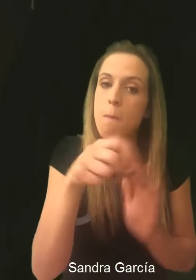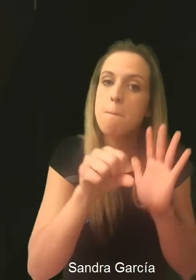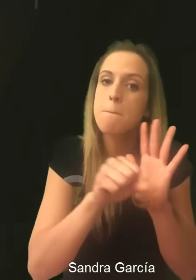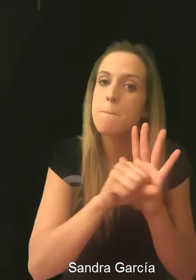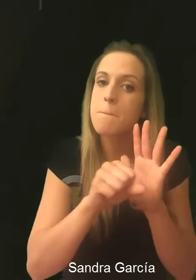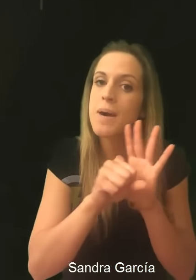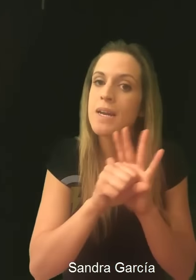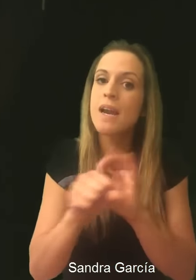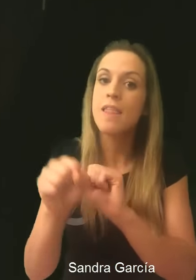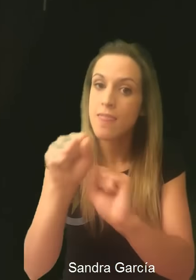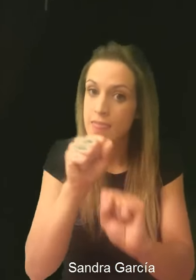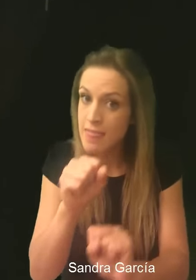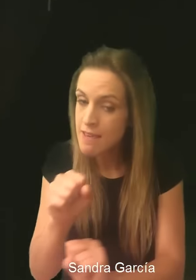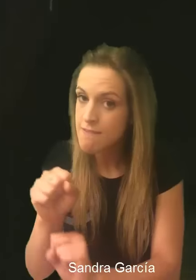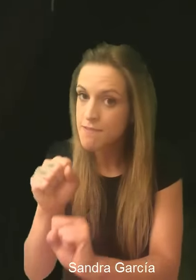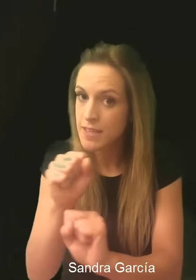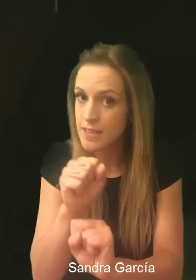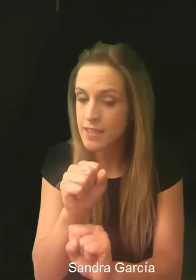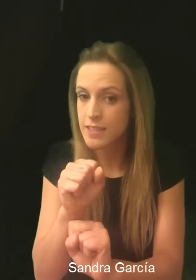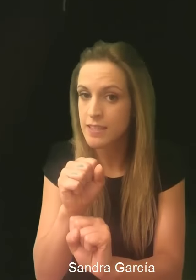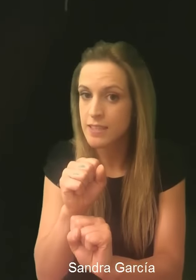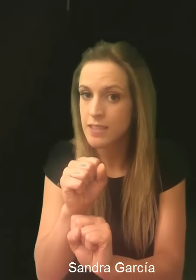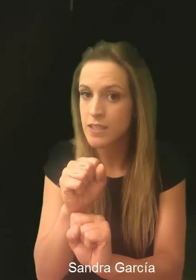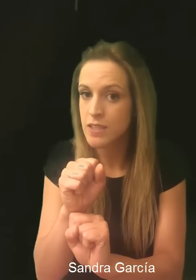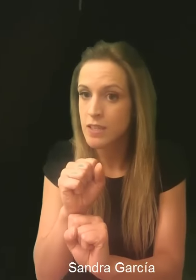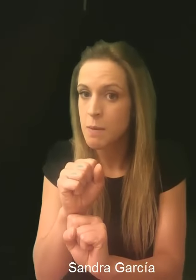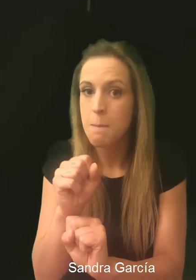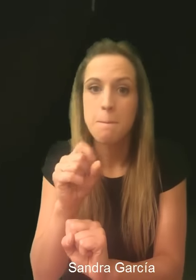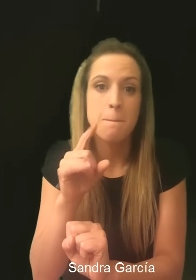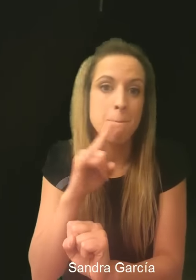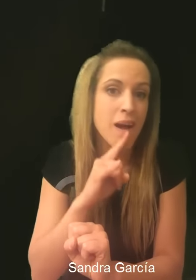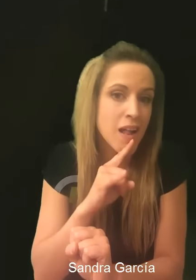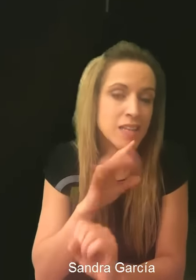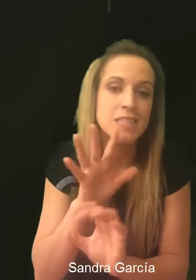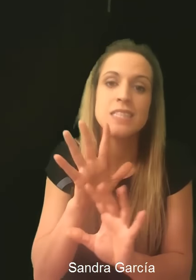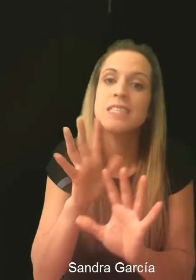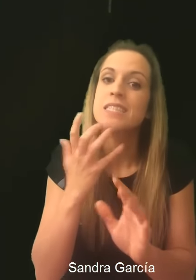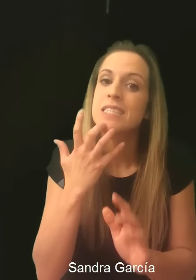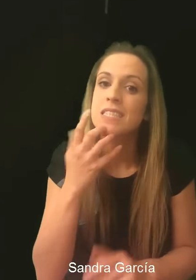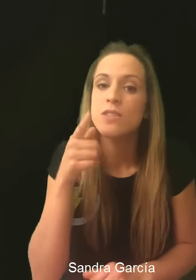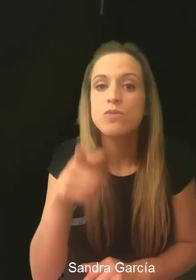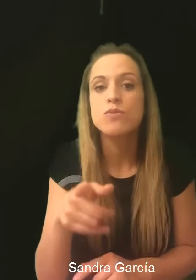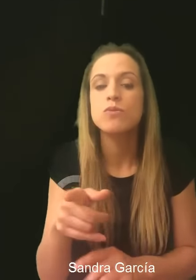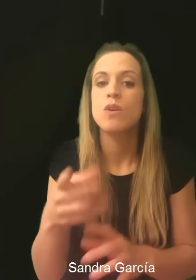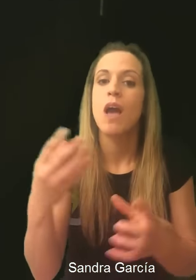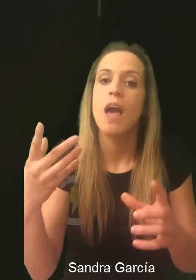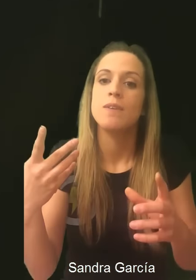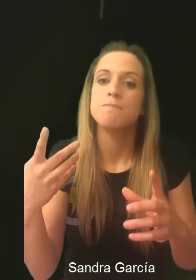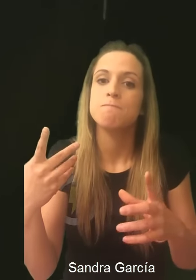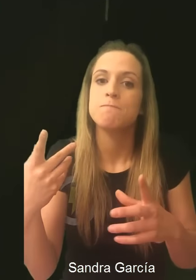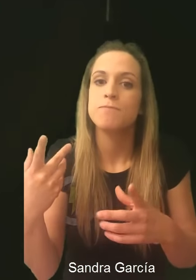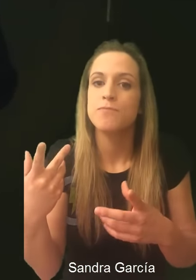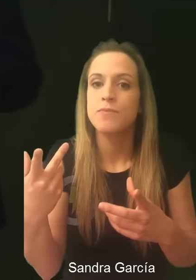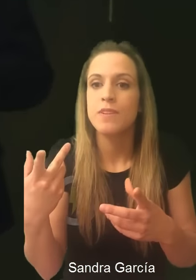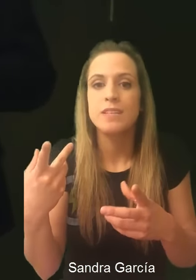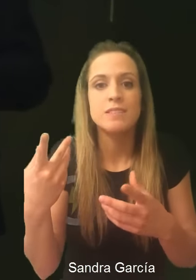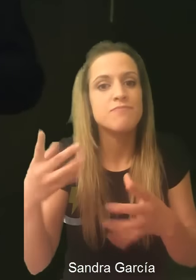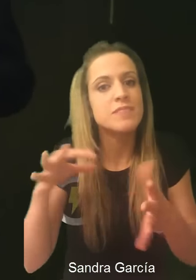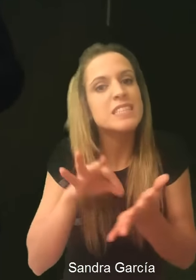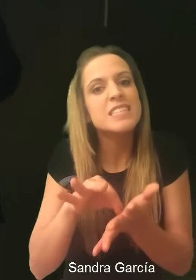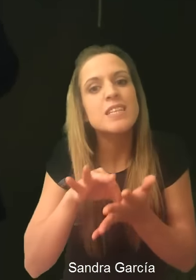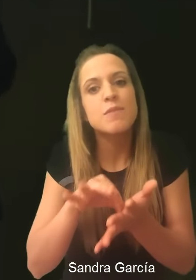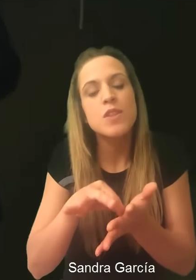defender tu marca, no eres capaz de describir tu actividad o tus servicios en una